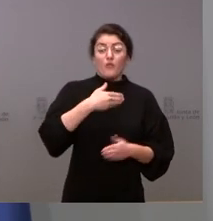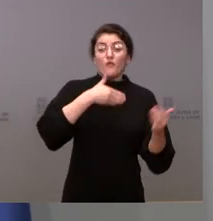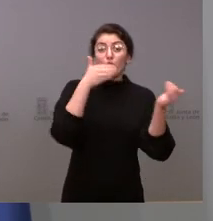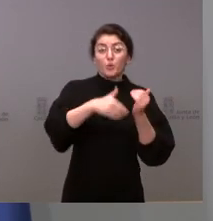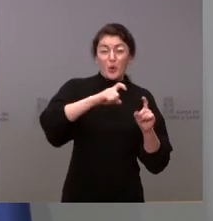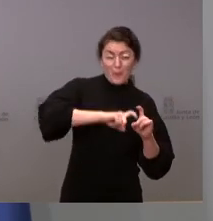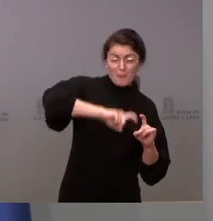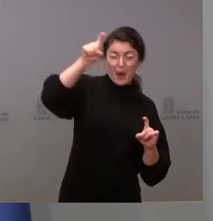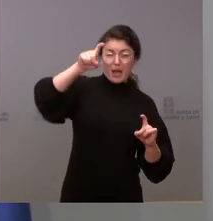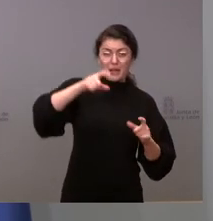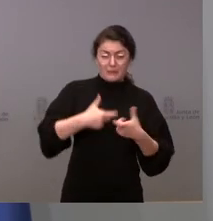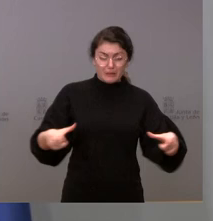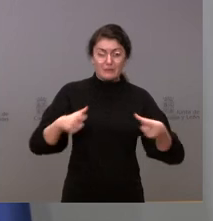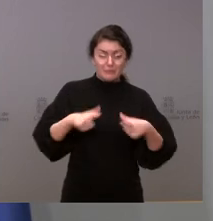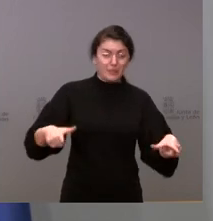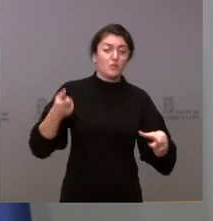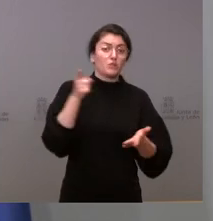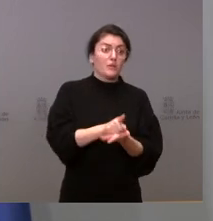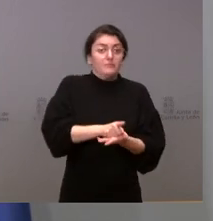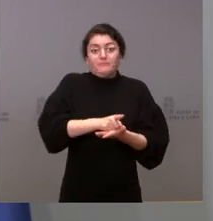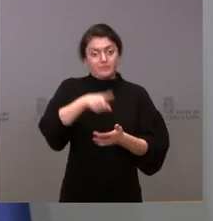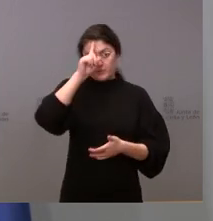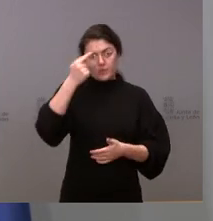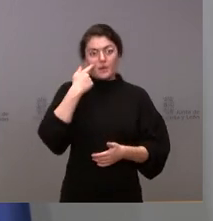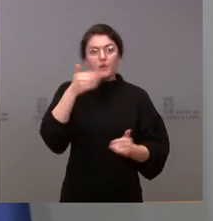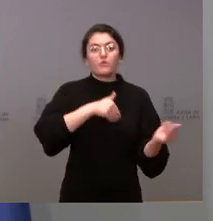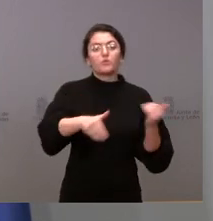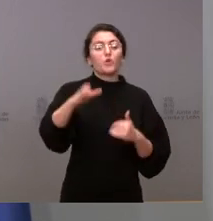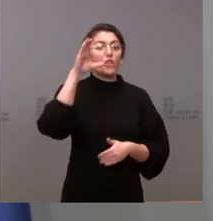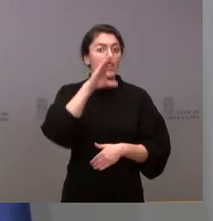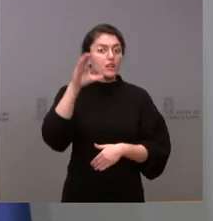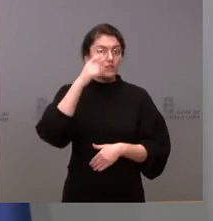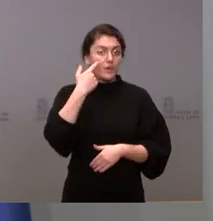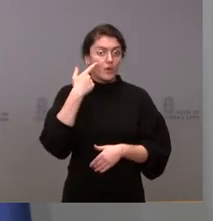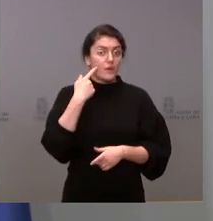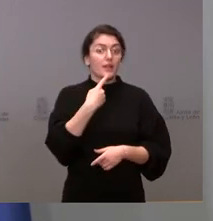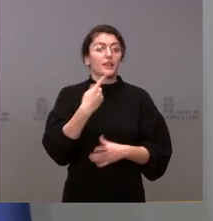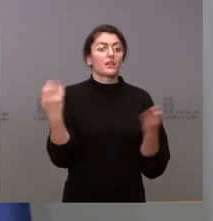pero vamos a dejarlo también a los científicos que avancen sobre esta cuestión a mí lógicamente